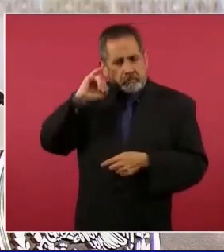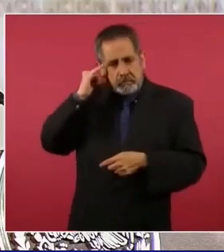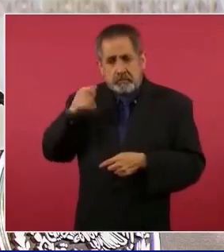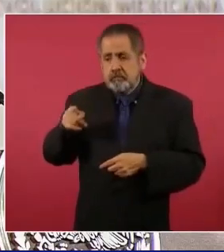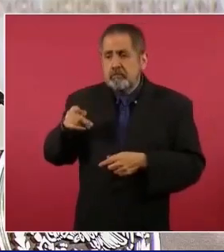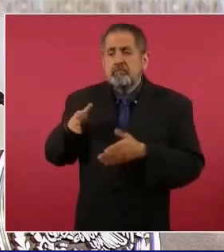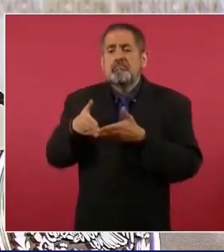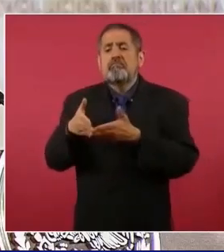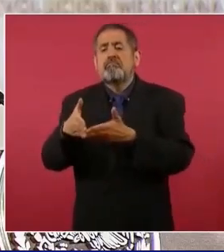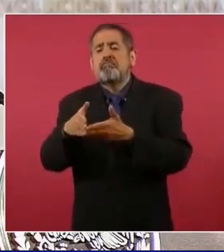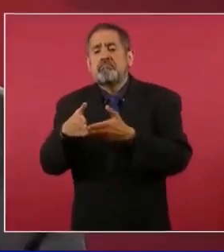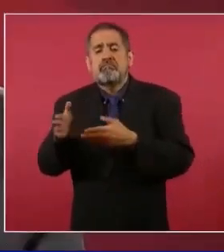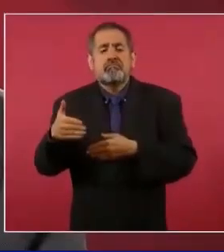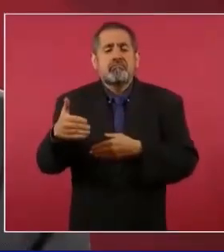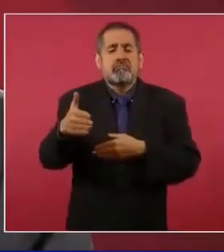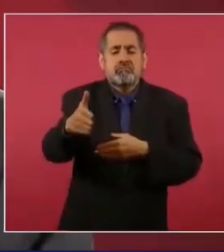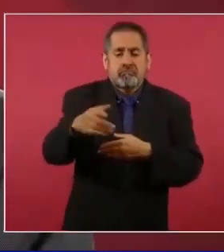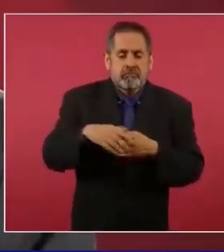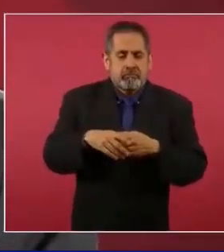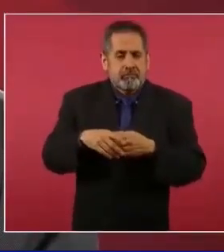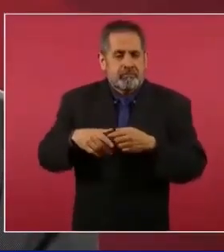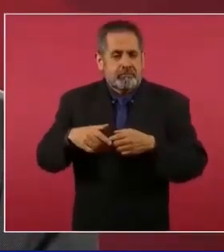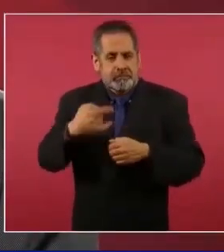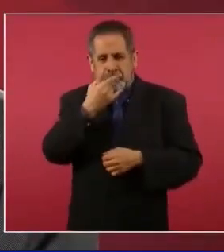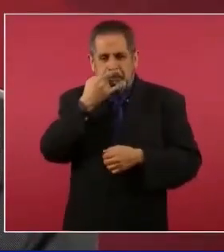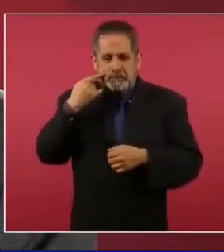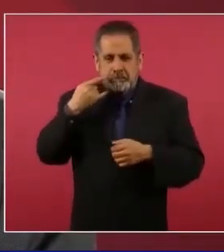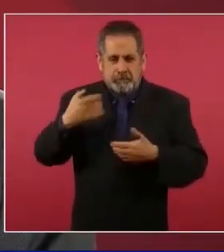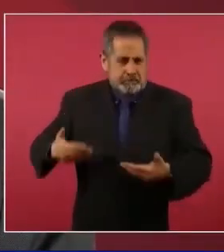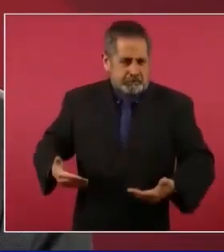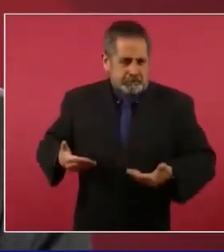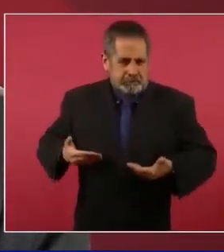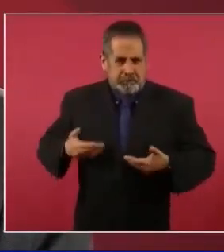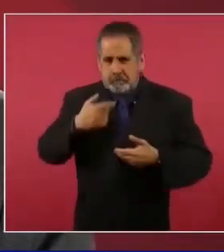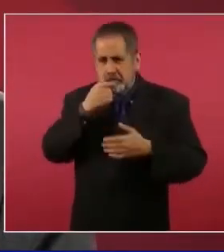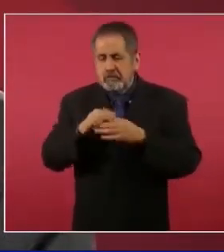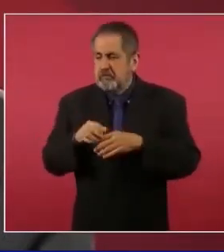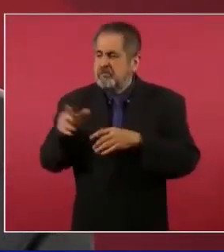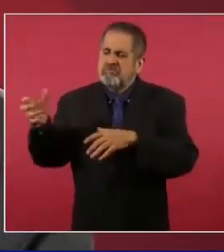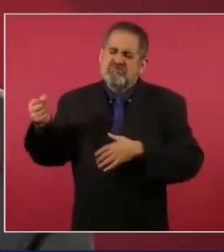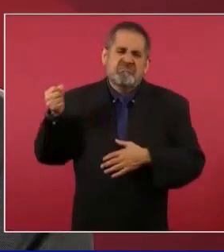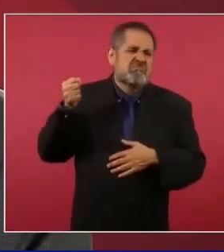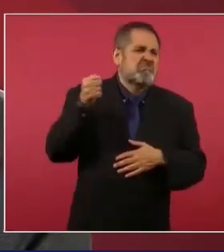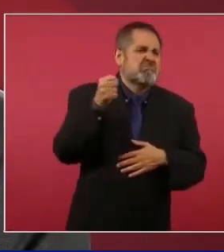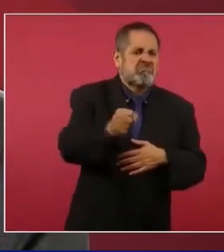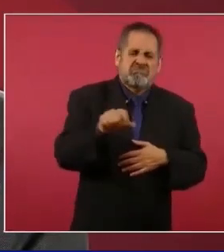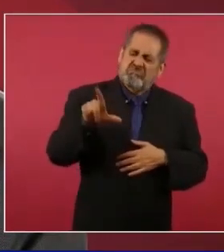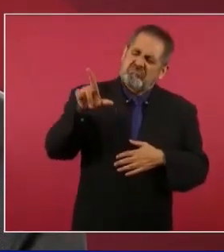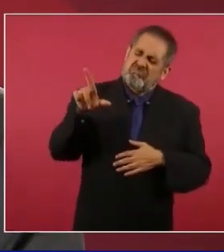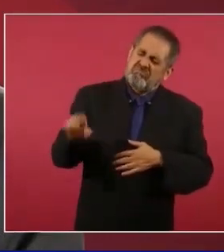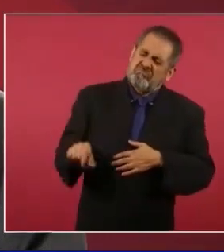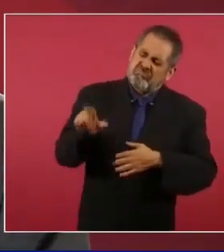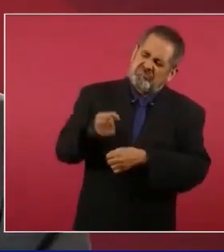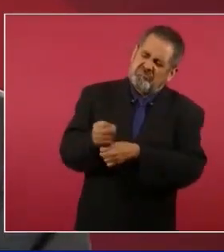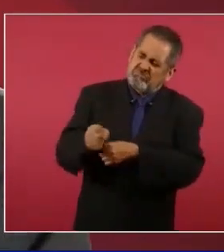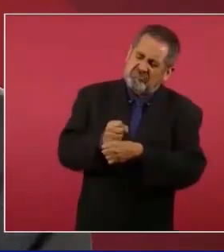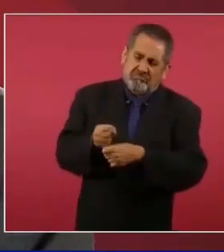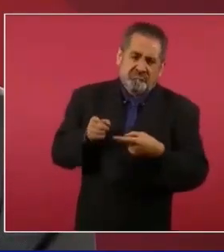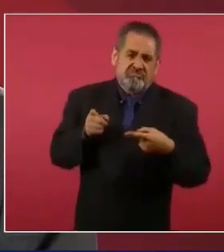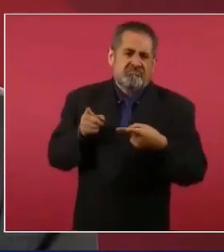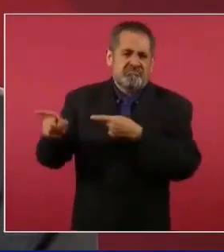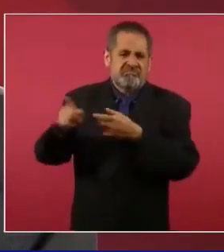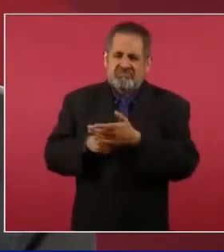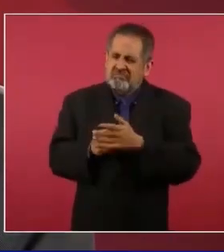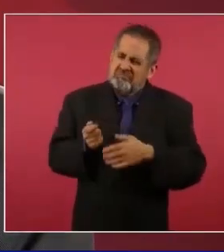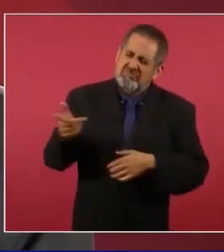En calzoncillos, a humillarlos, les decían los